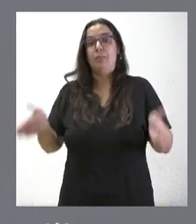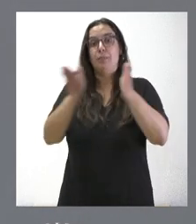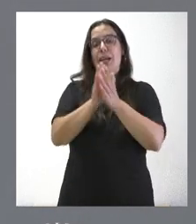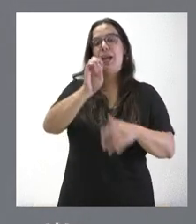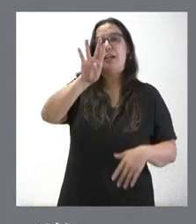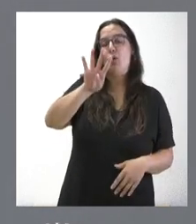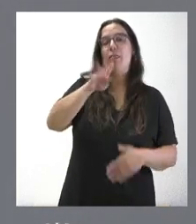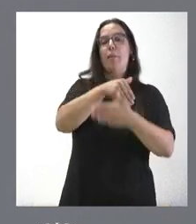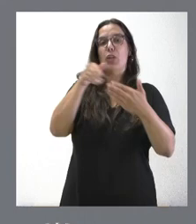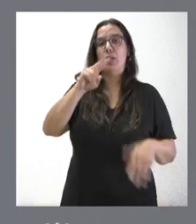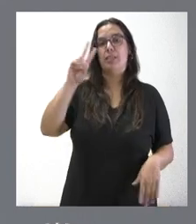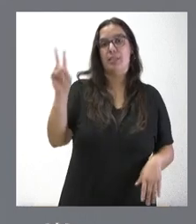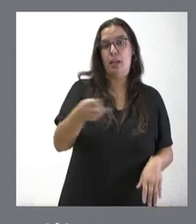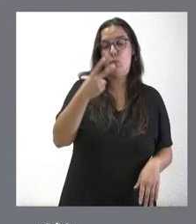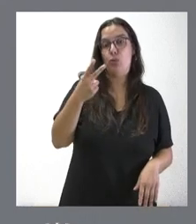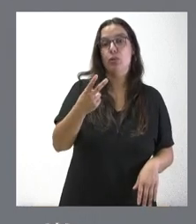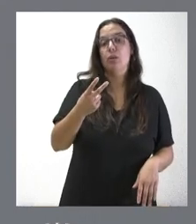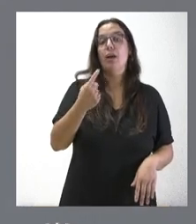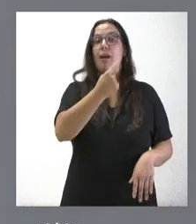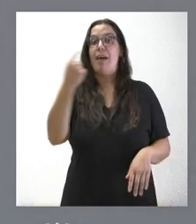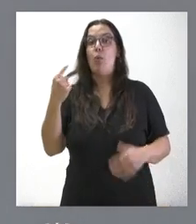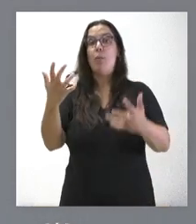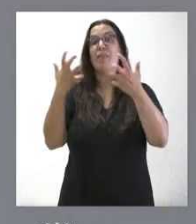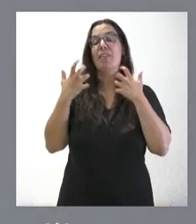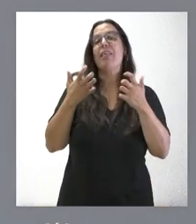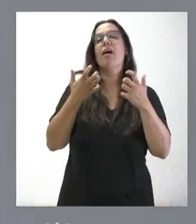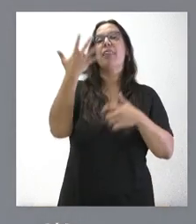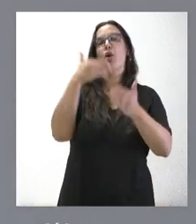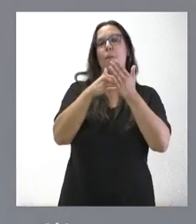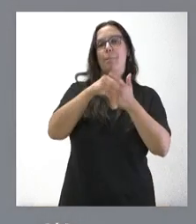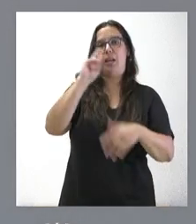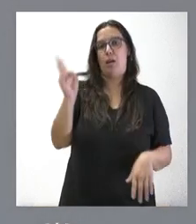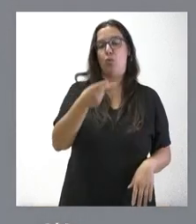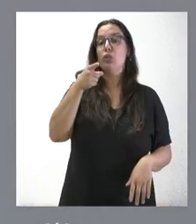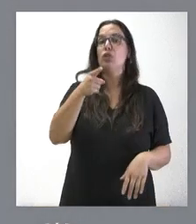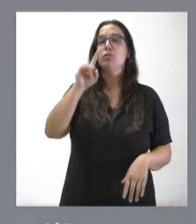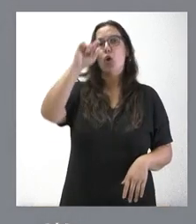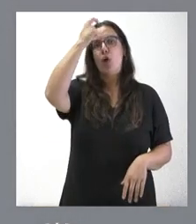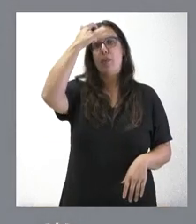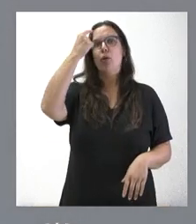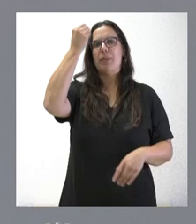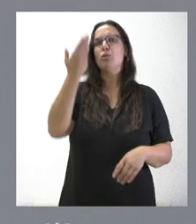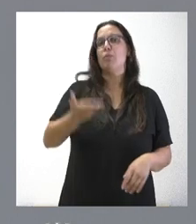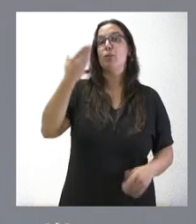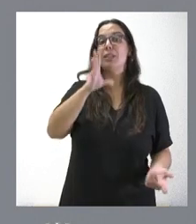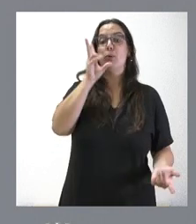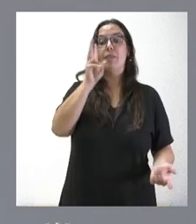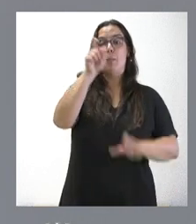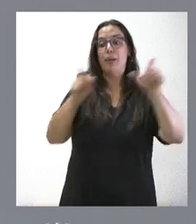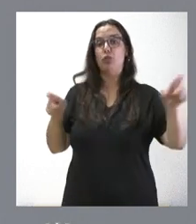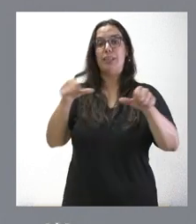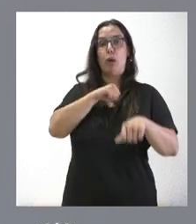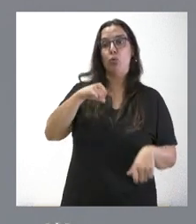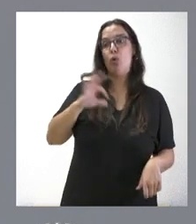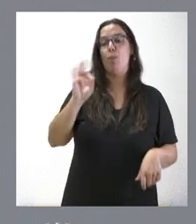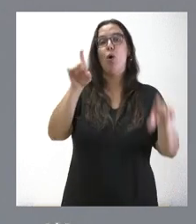millones de euros, 5.000 euros por beneficiario. Esto nos parece muy importante, esta idea de que nosotros vemos a los autónomos, a las micropymes,